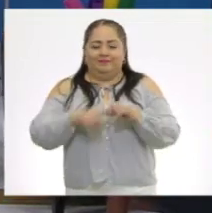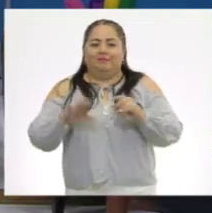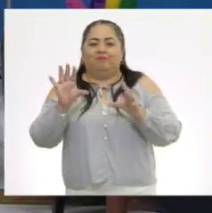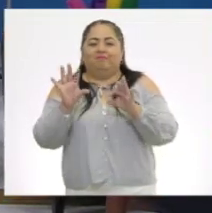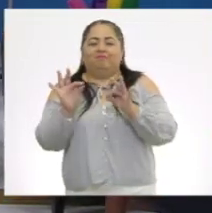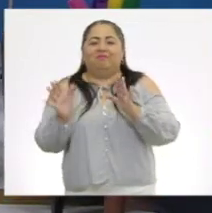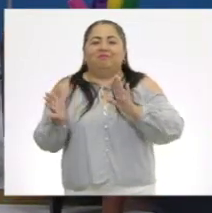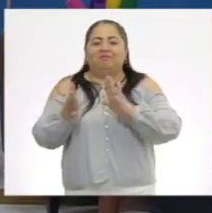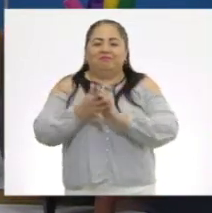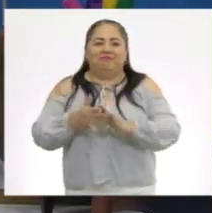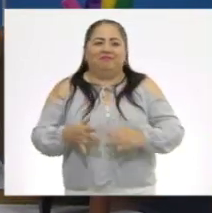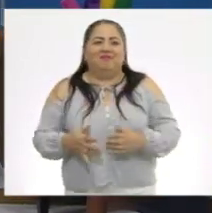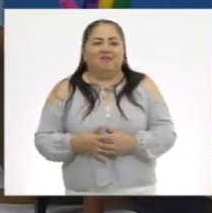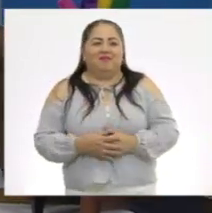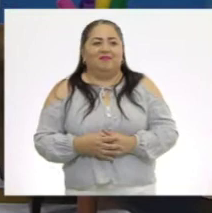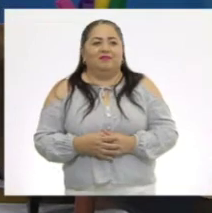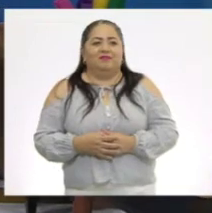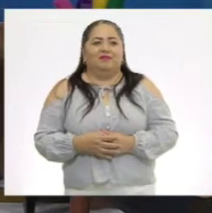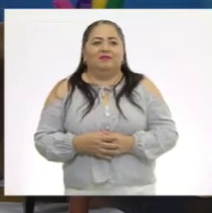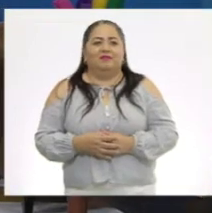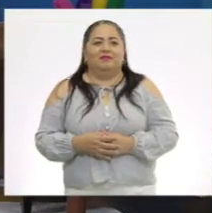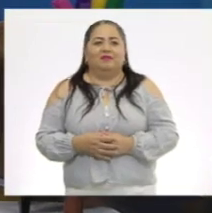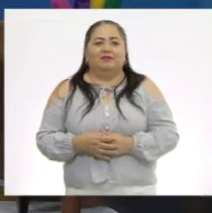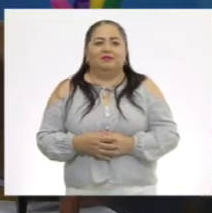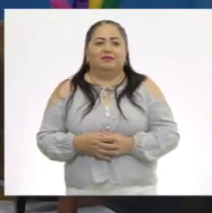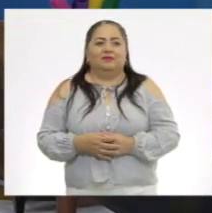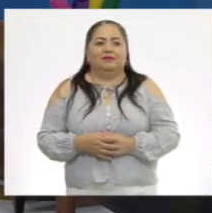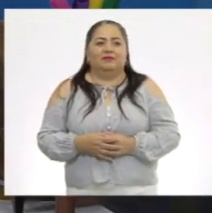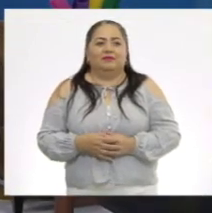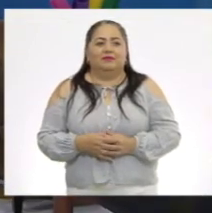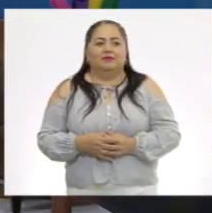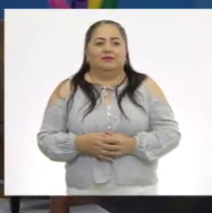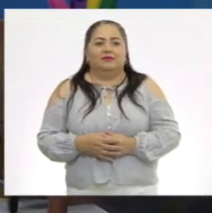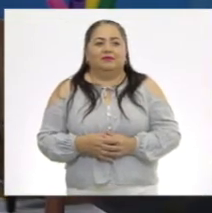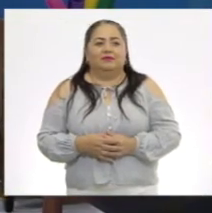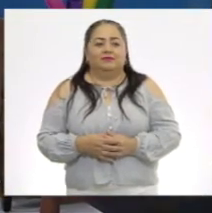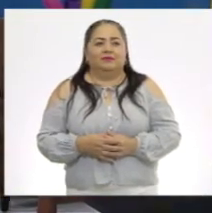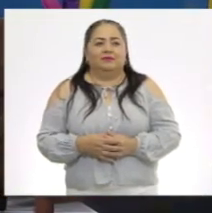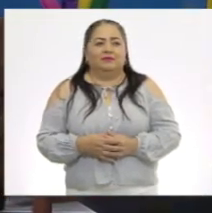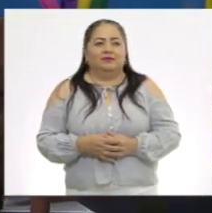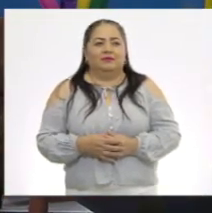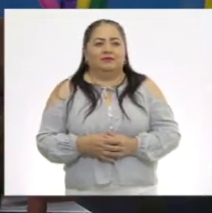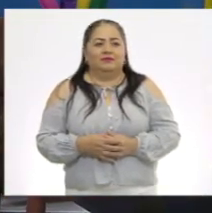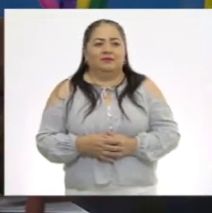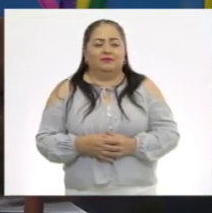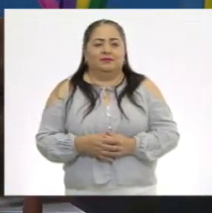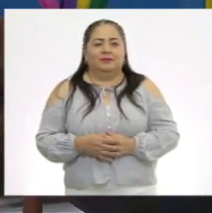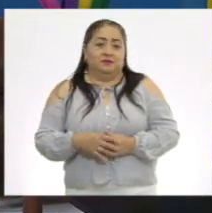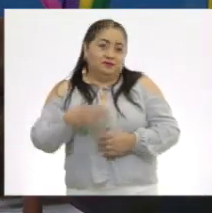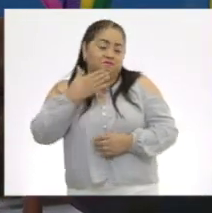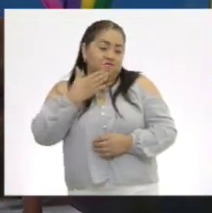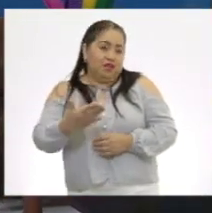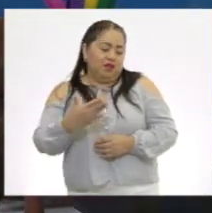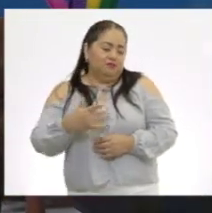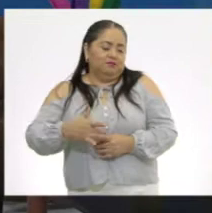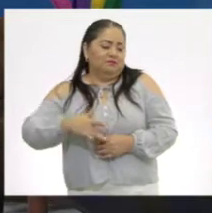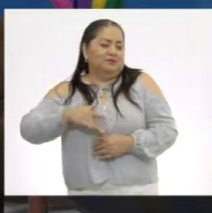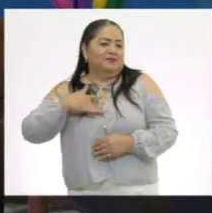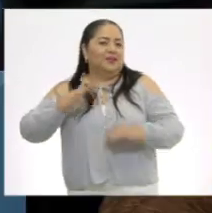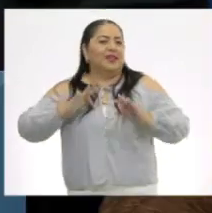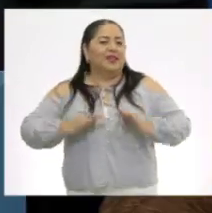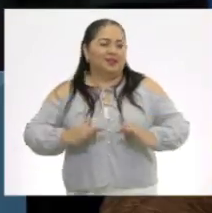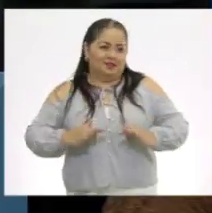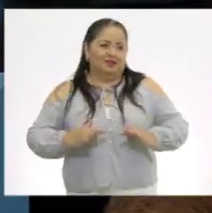Y es... Ahí se queda. Entonces, el tres es algo que nos beneficia. Bien. Porque te